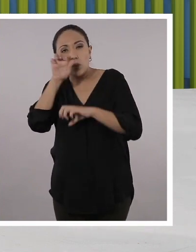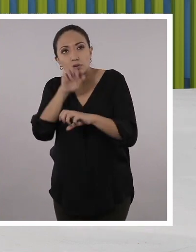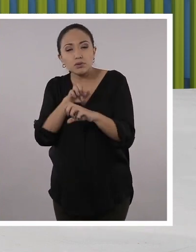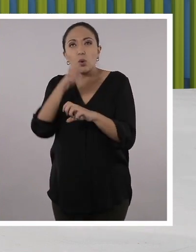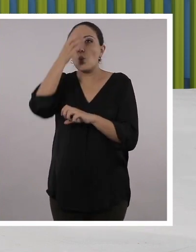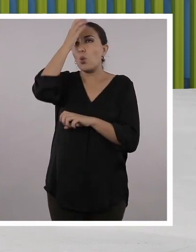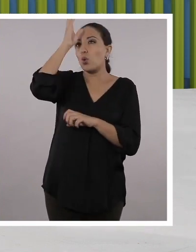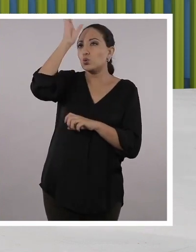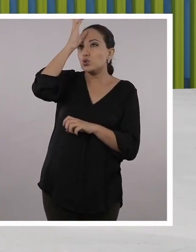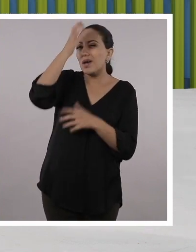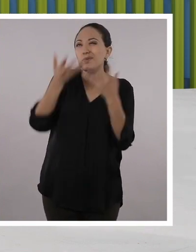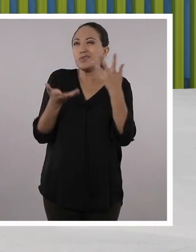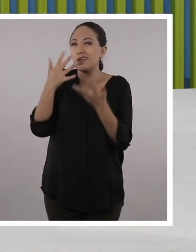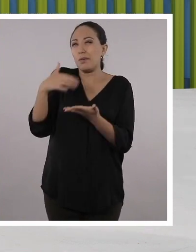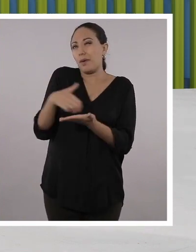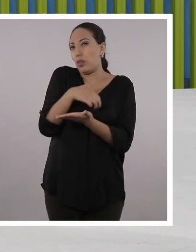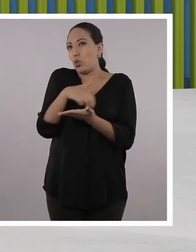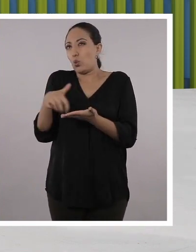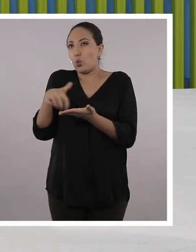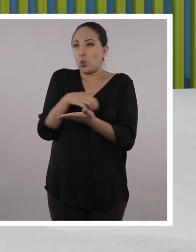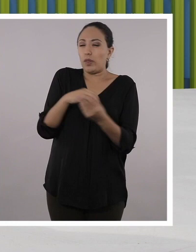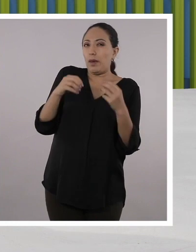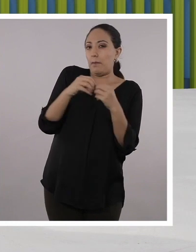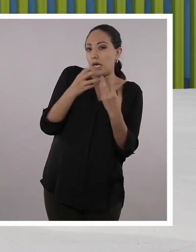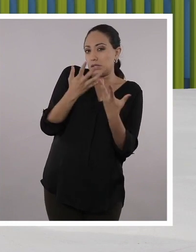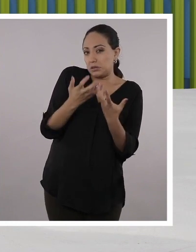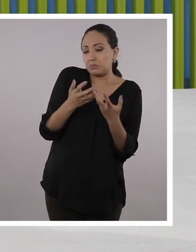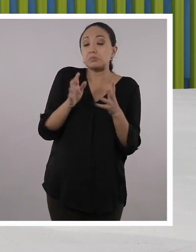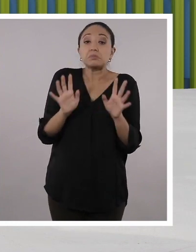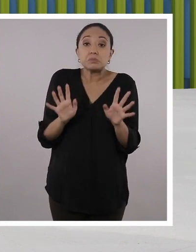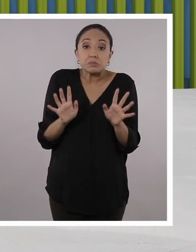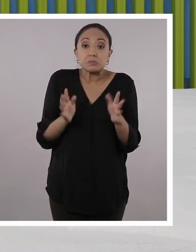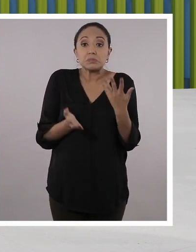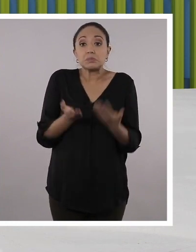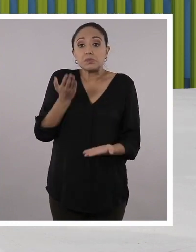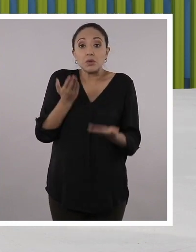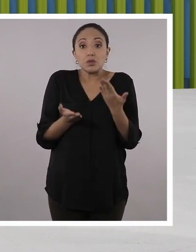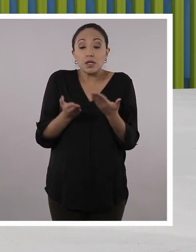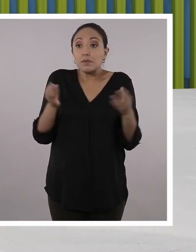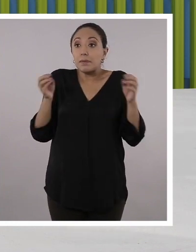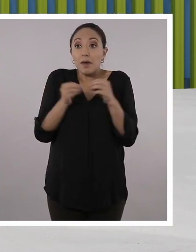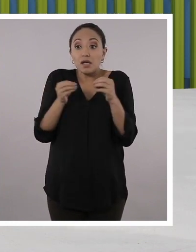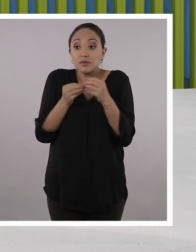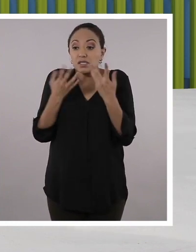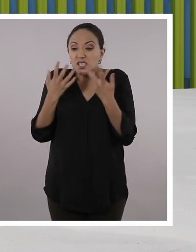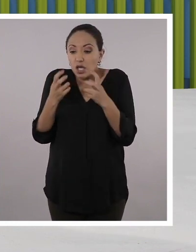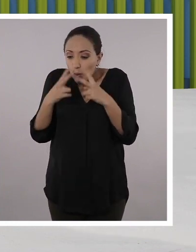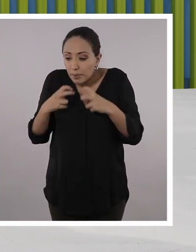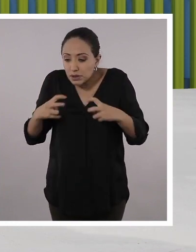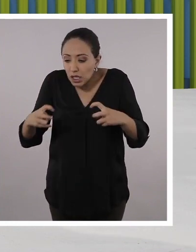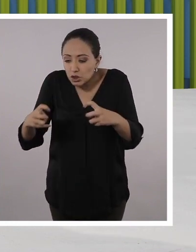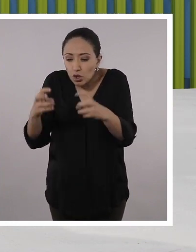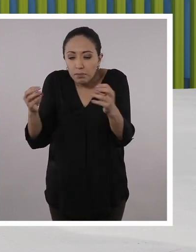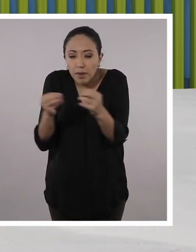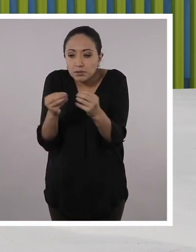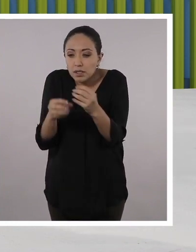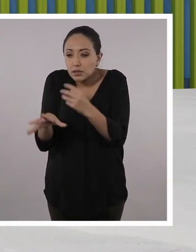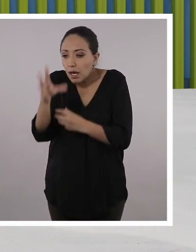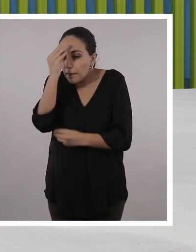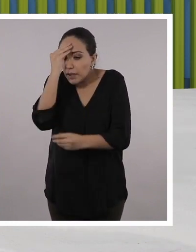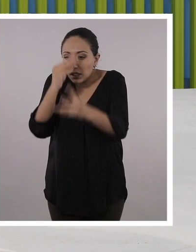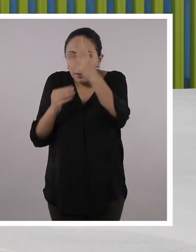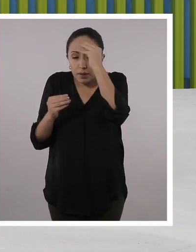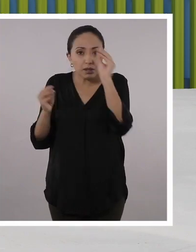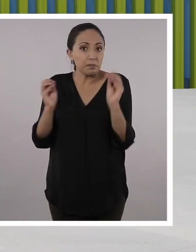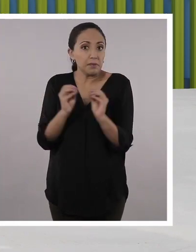qué conceptos tal vez nos quedaron por ahí un poquito flojos. Y también, ¿por qué no? ¿Qué es lo que queremos seguir investigando y queremos